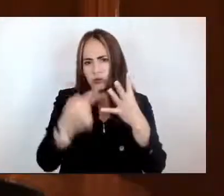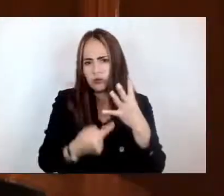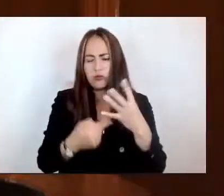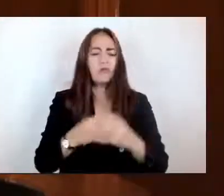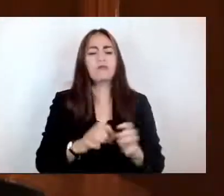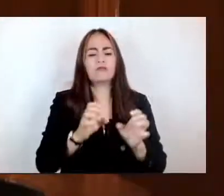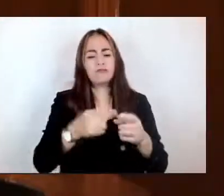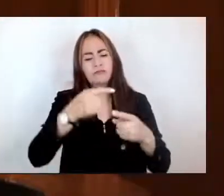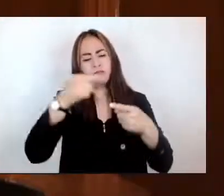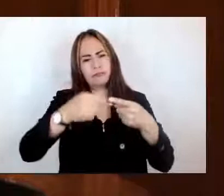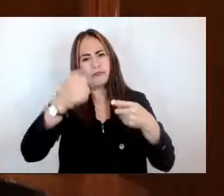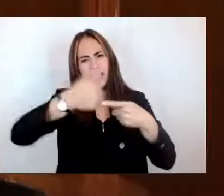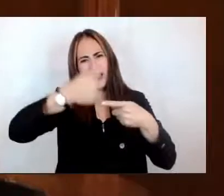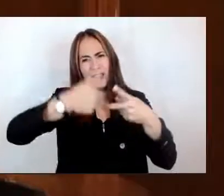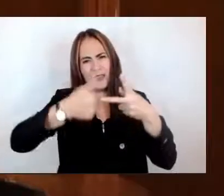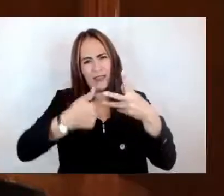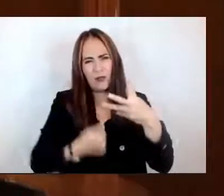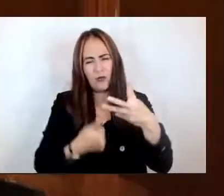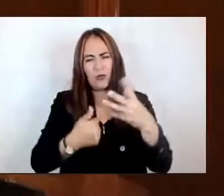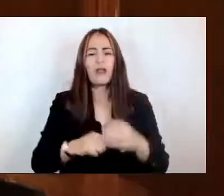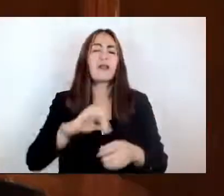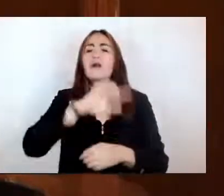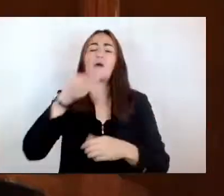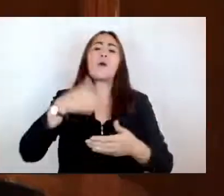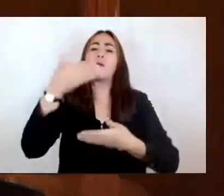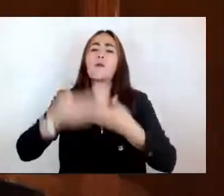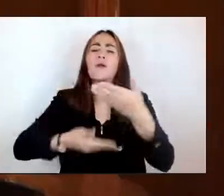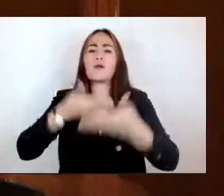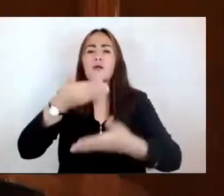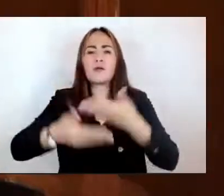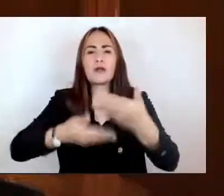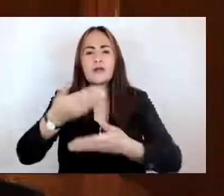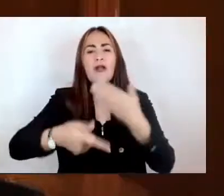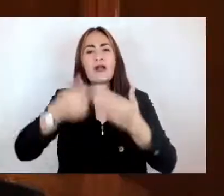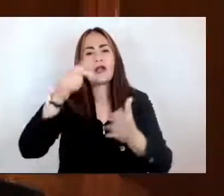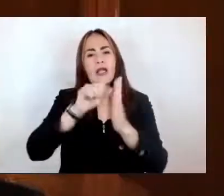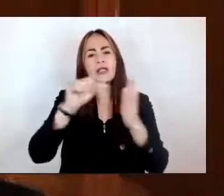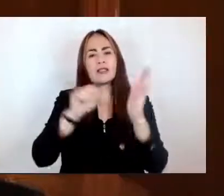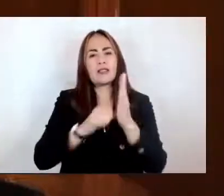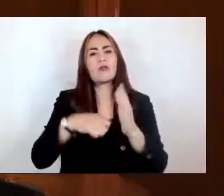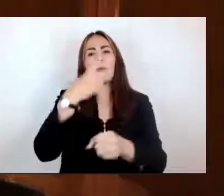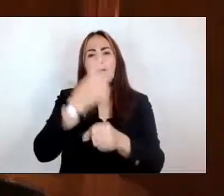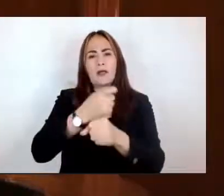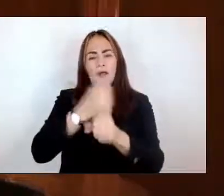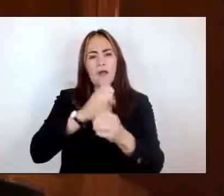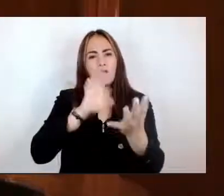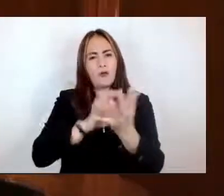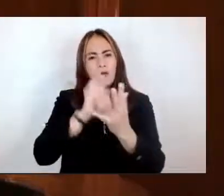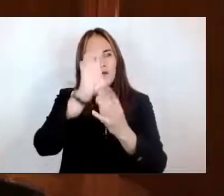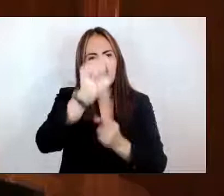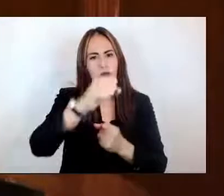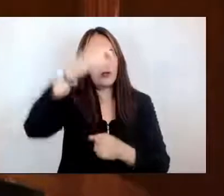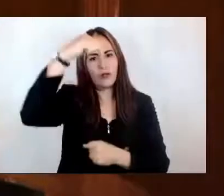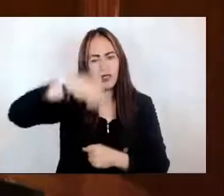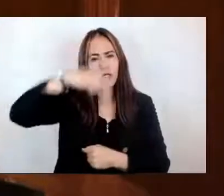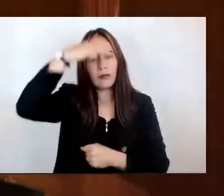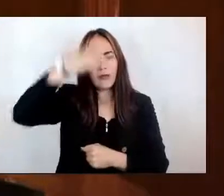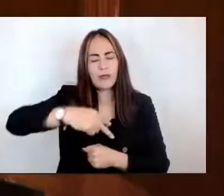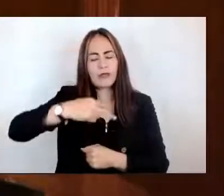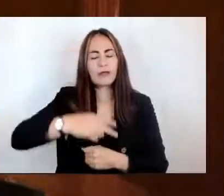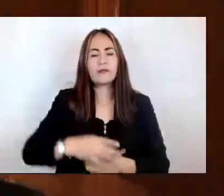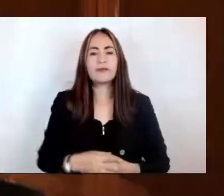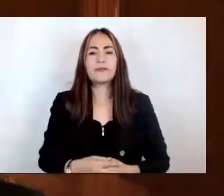interdependencia y progresividad establecidos en el artículo primero de la Constitución Política de los Estados Unidos